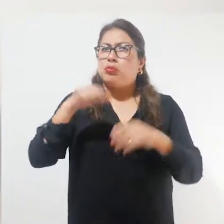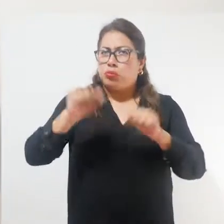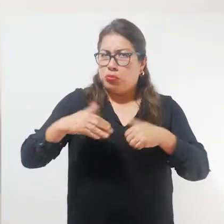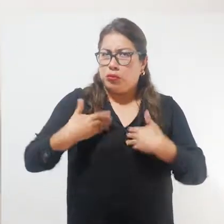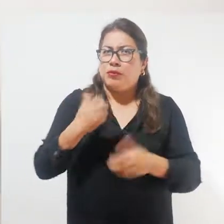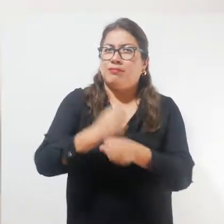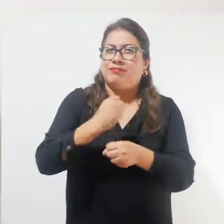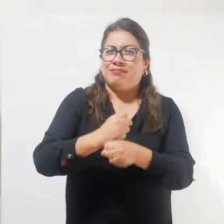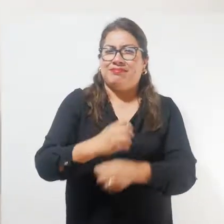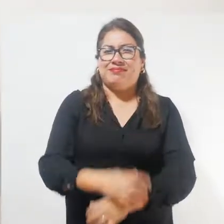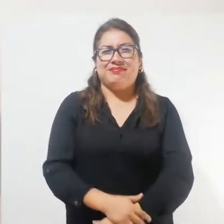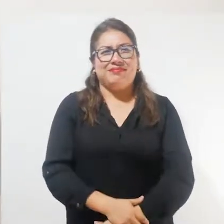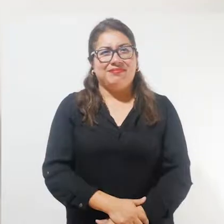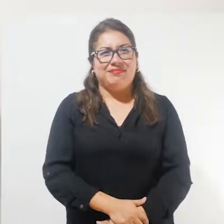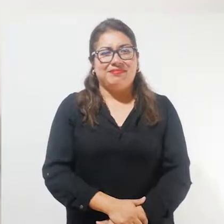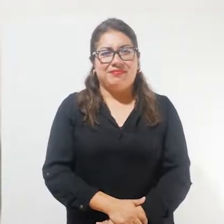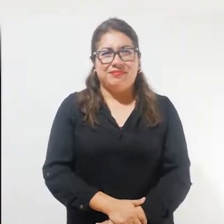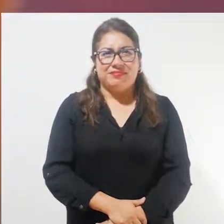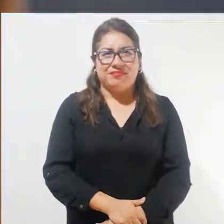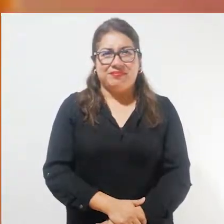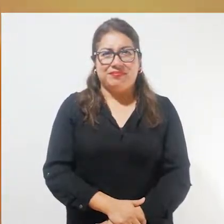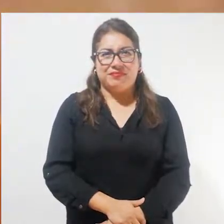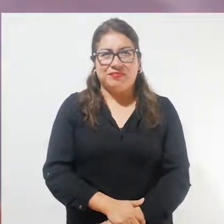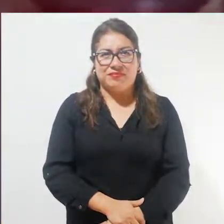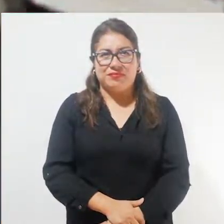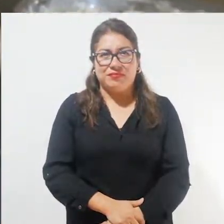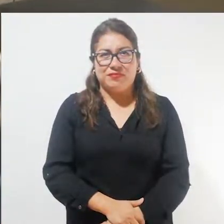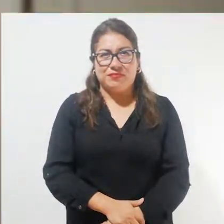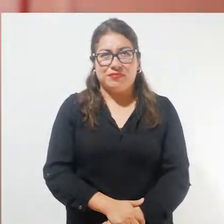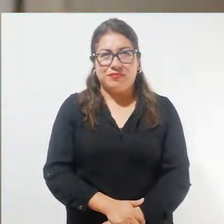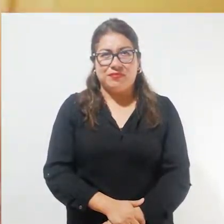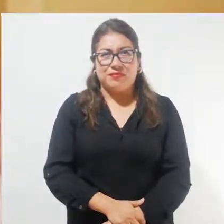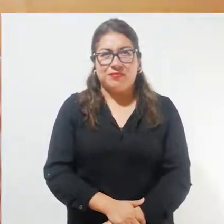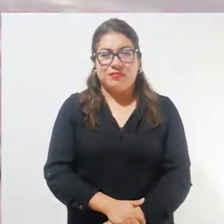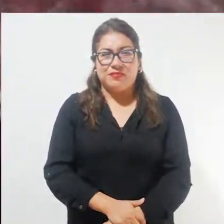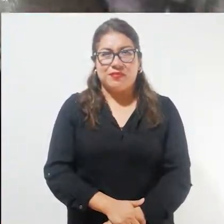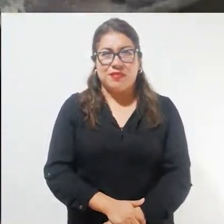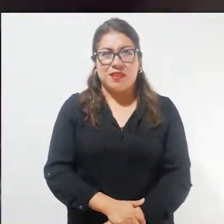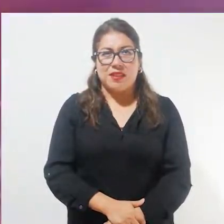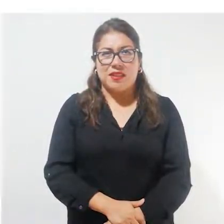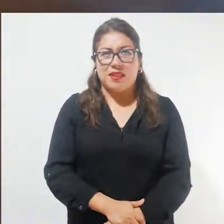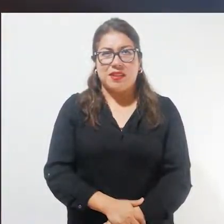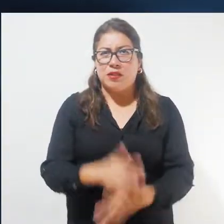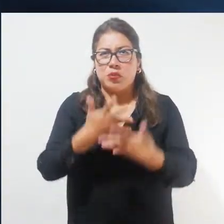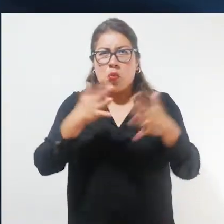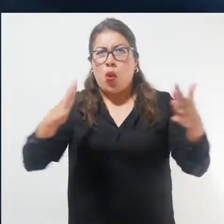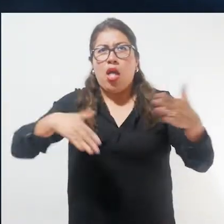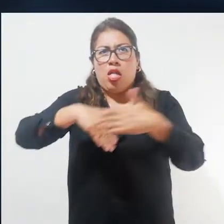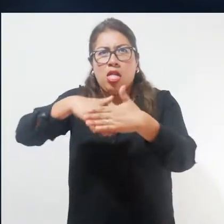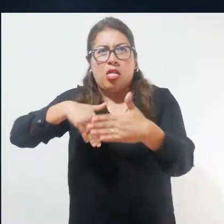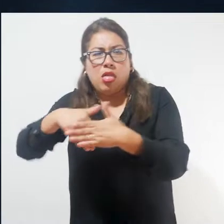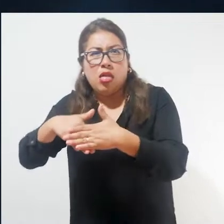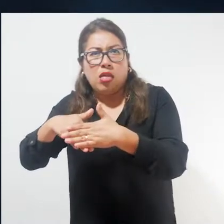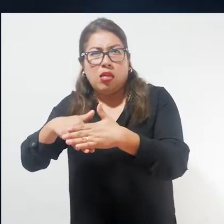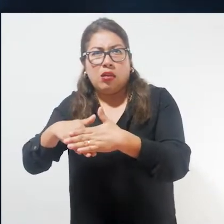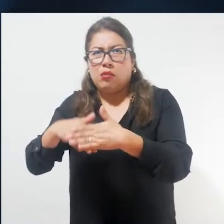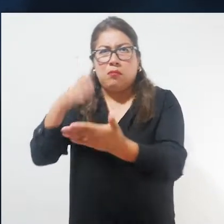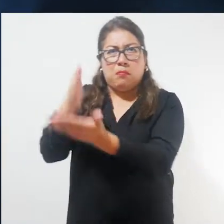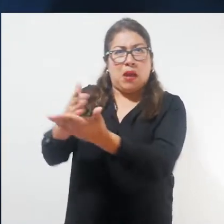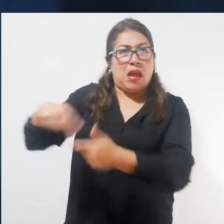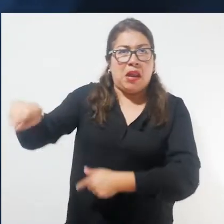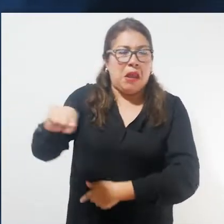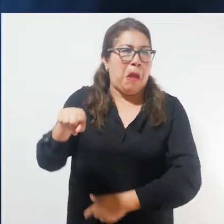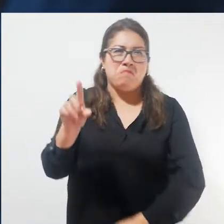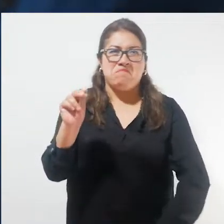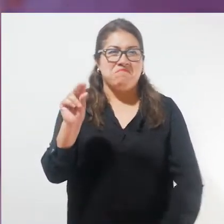existen barreras que